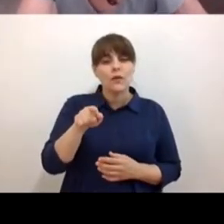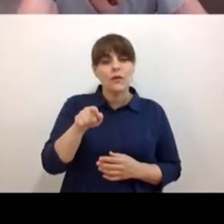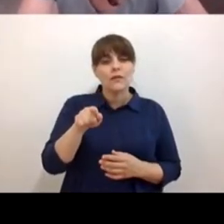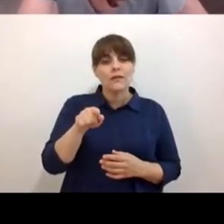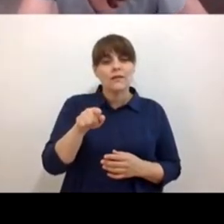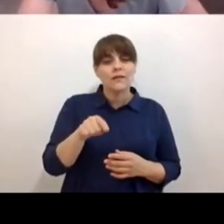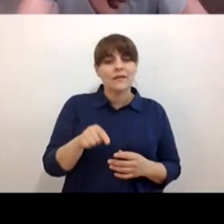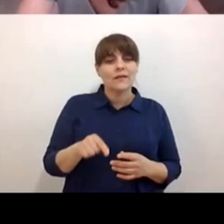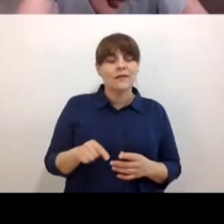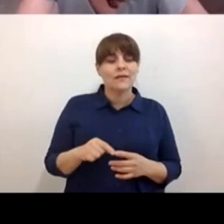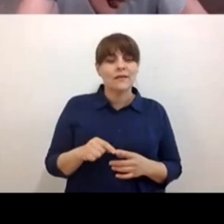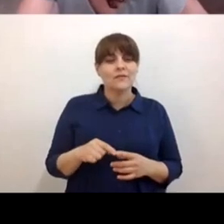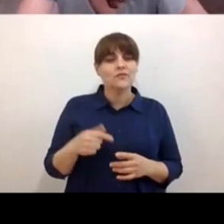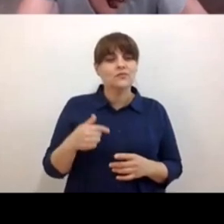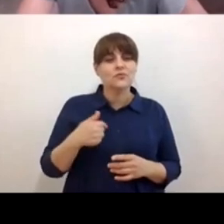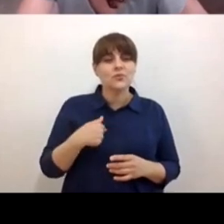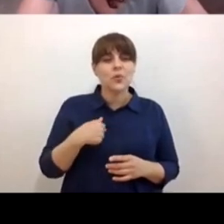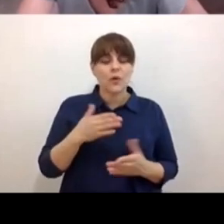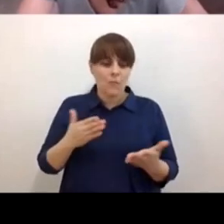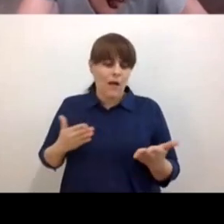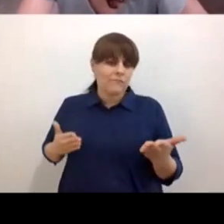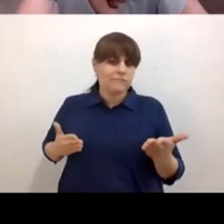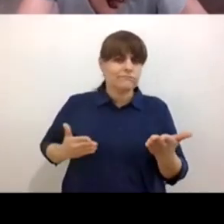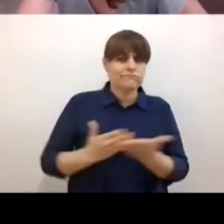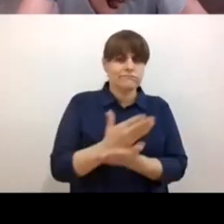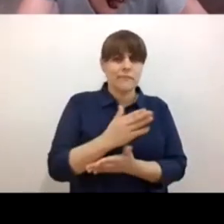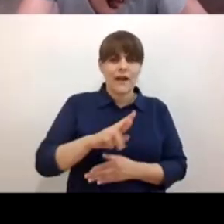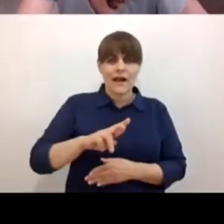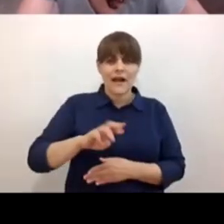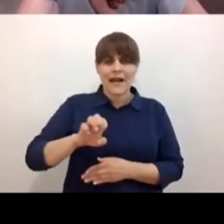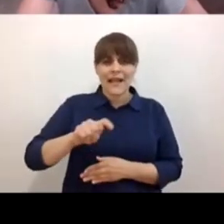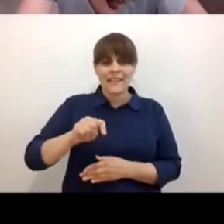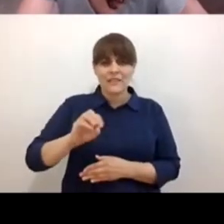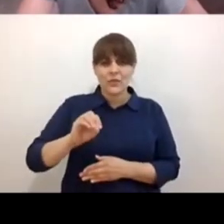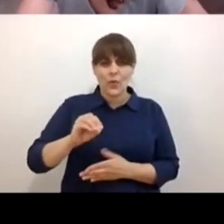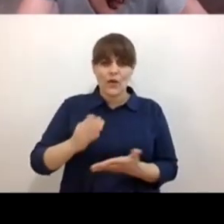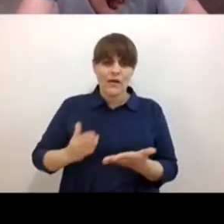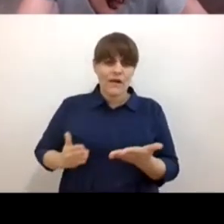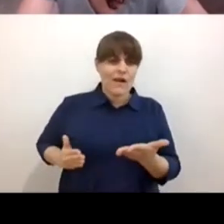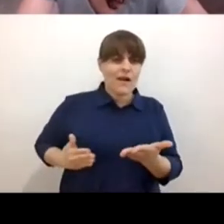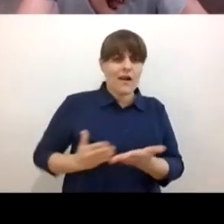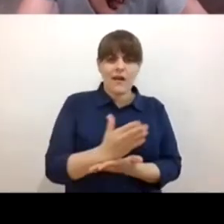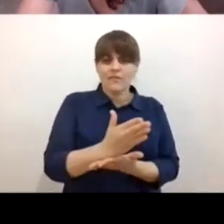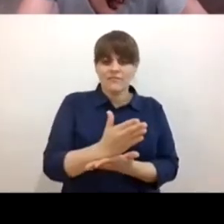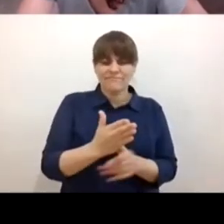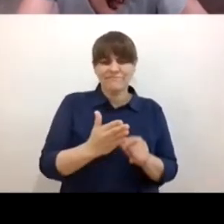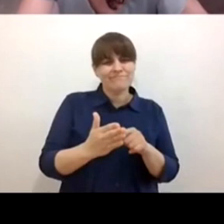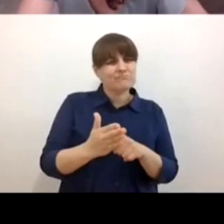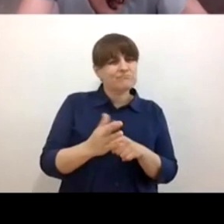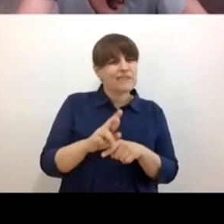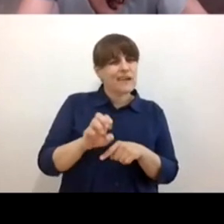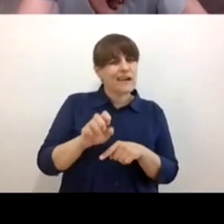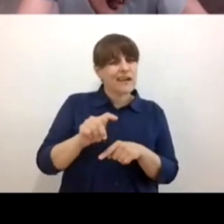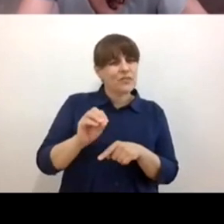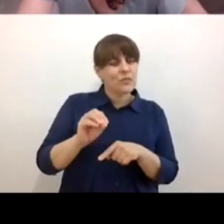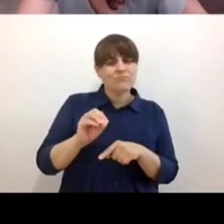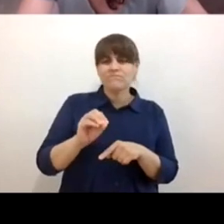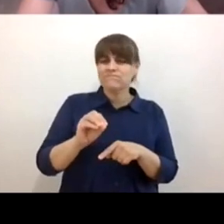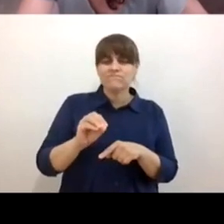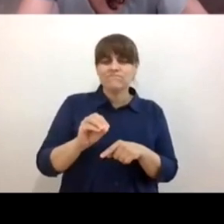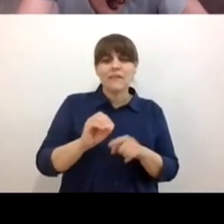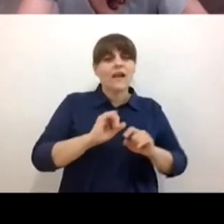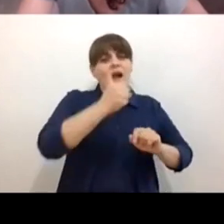diversidad yo no usaría el reto no pondría así como retanos porque algunas dependiendo las características de las personas